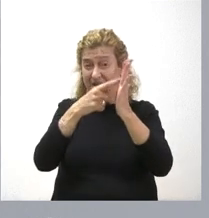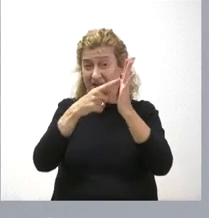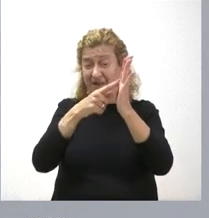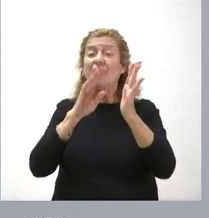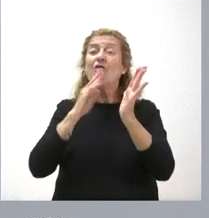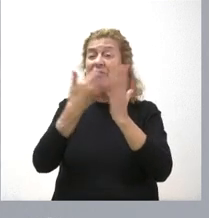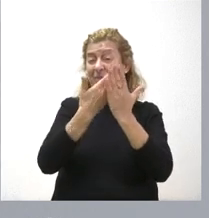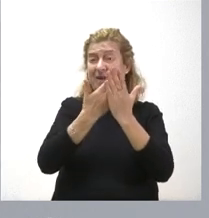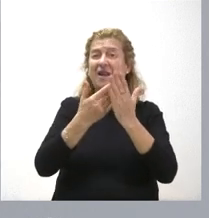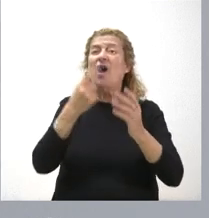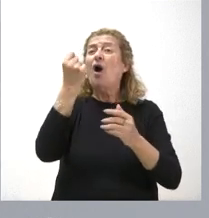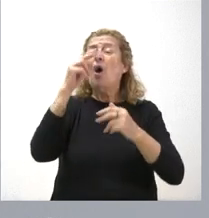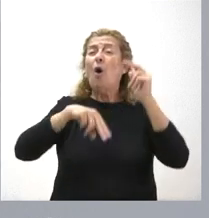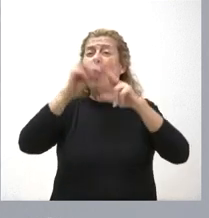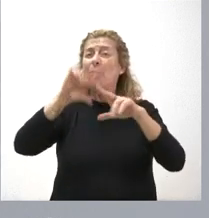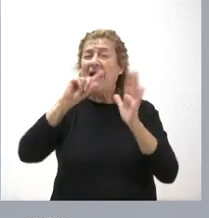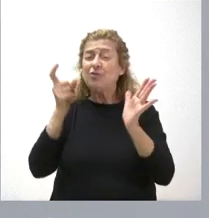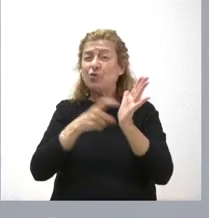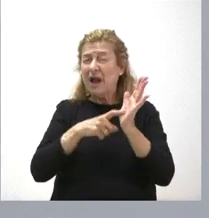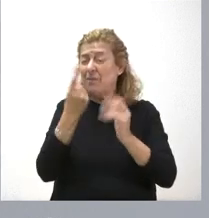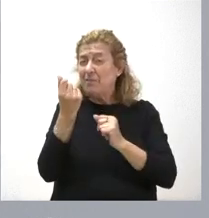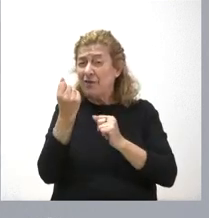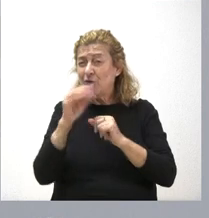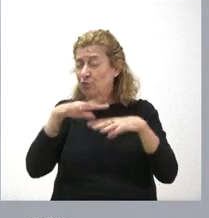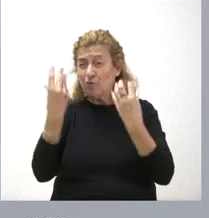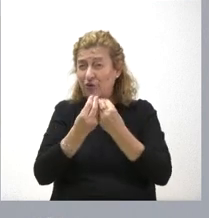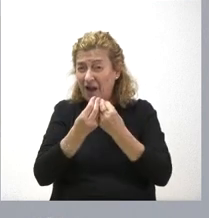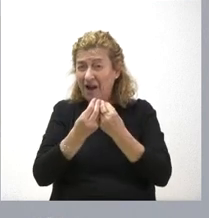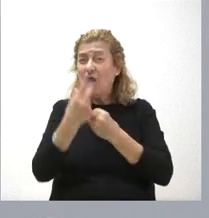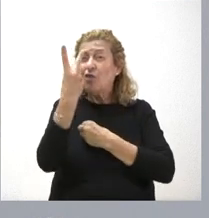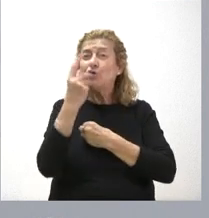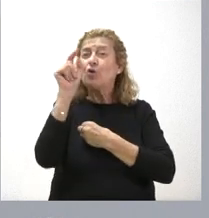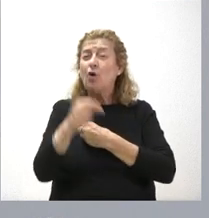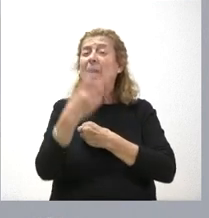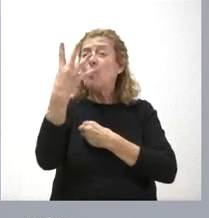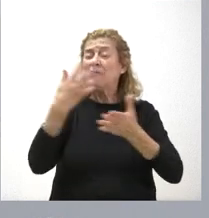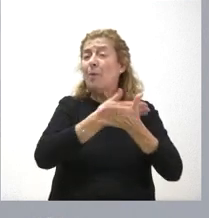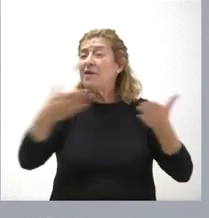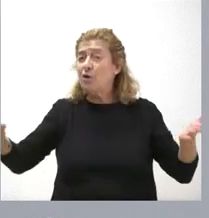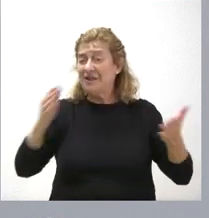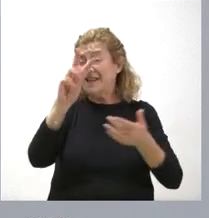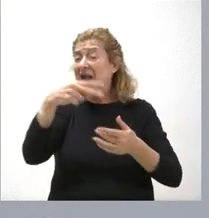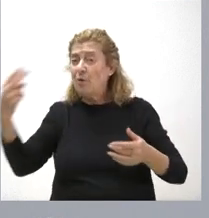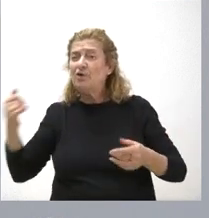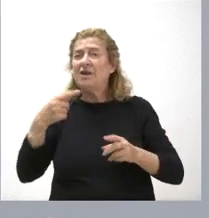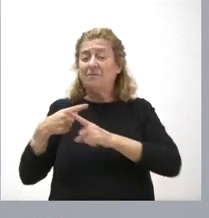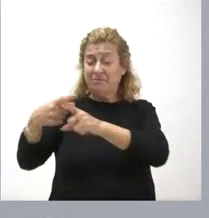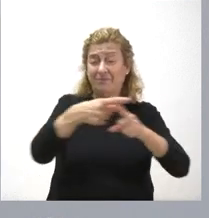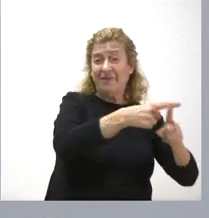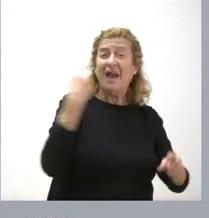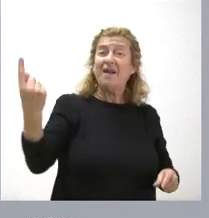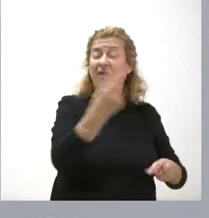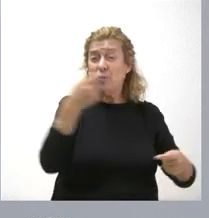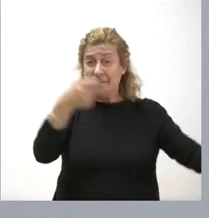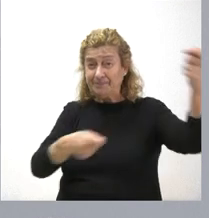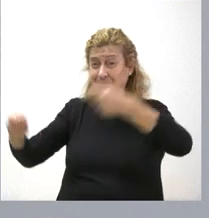total importaría un total de 2,4 millones de euros y la distribución con cada una de las aportaciones